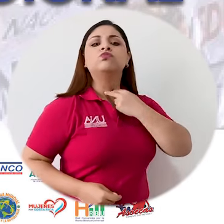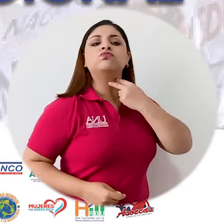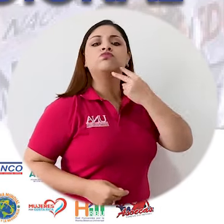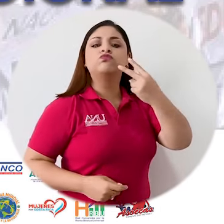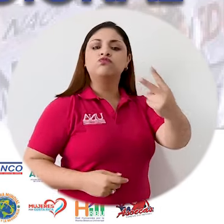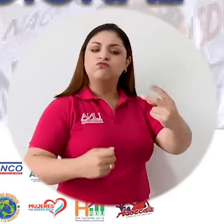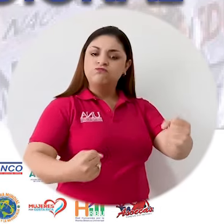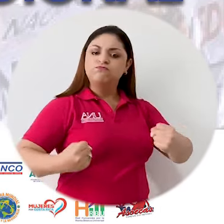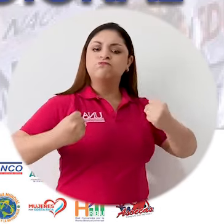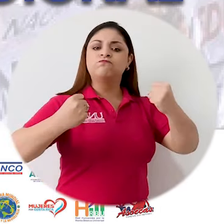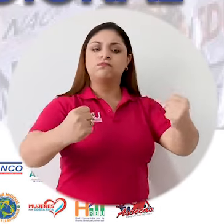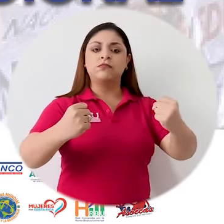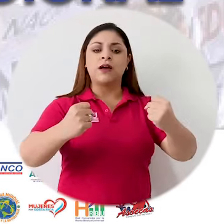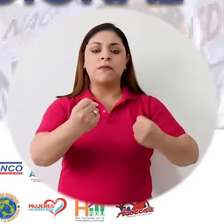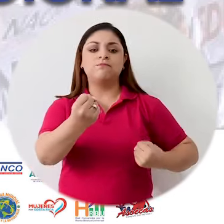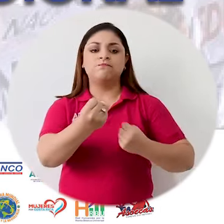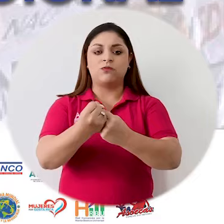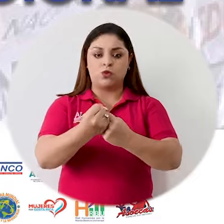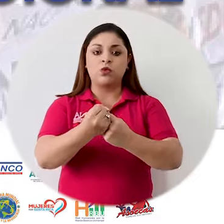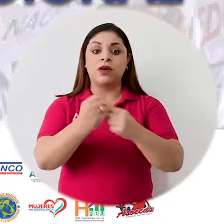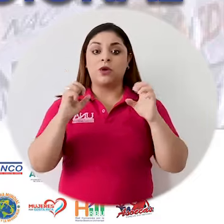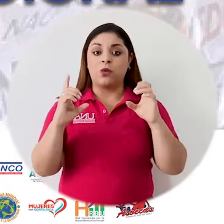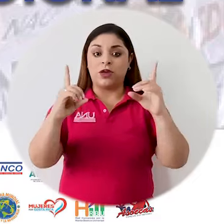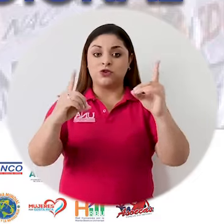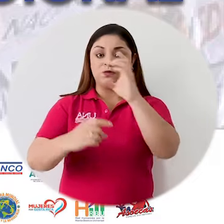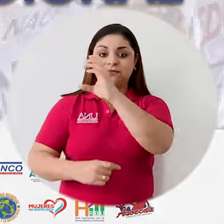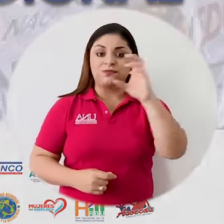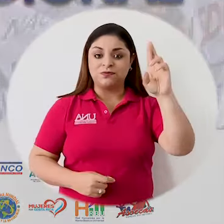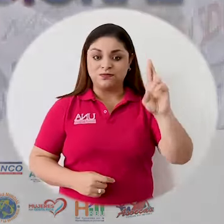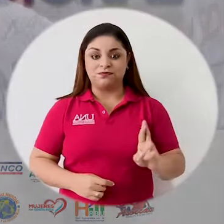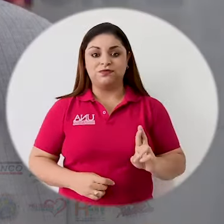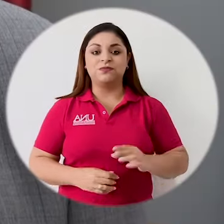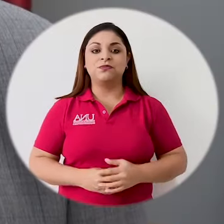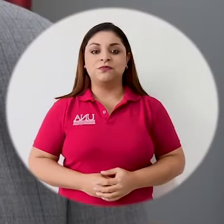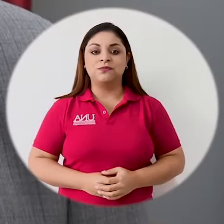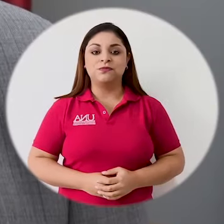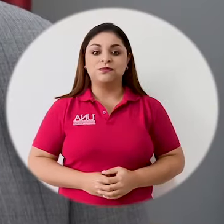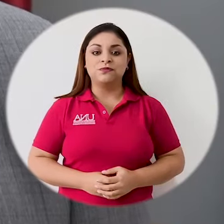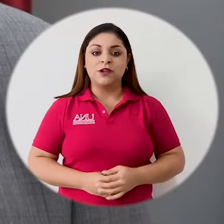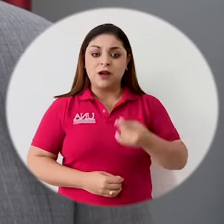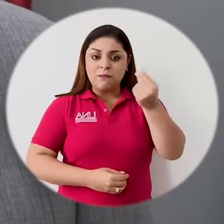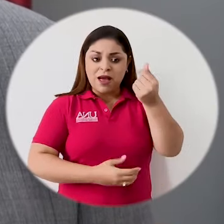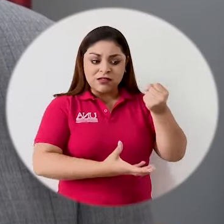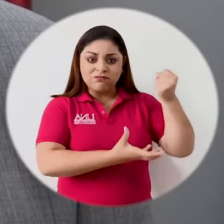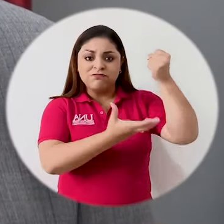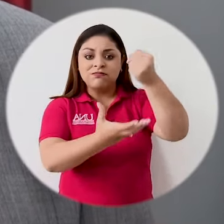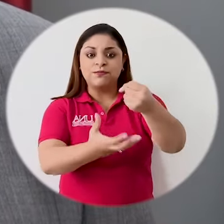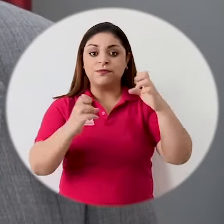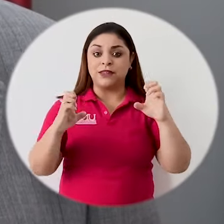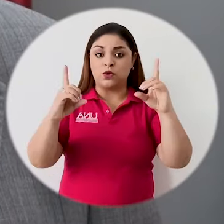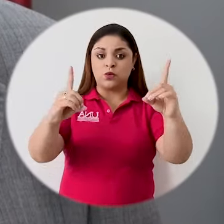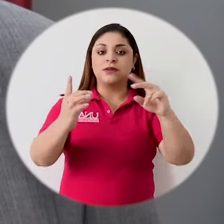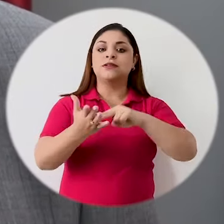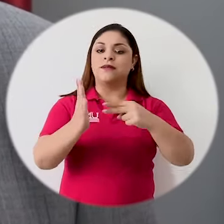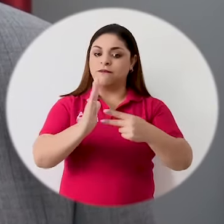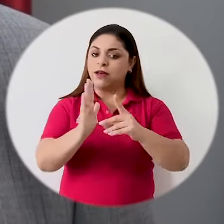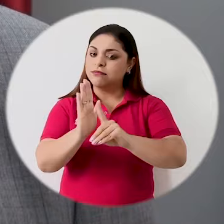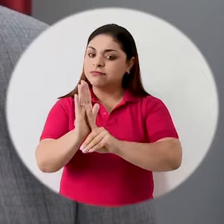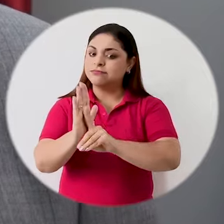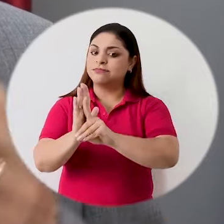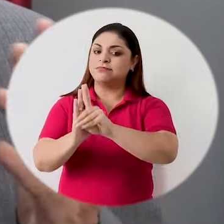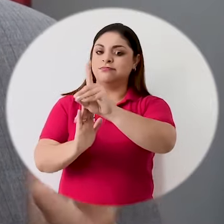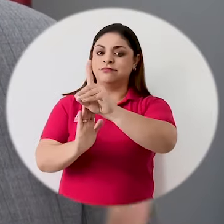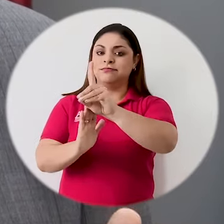en favor de la educación costarricense. Invertir en educación significa invertir en desarrollo.